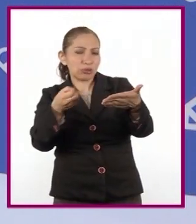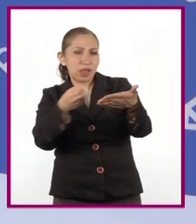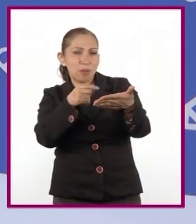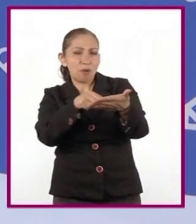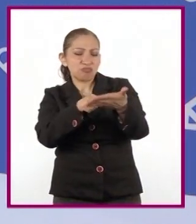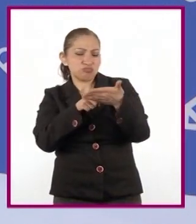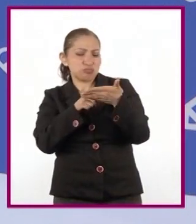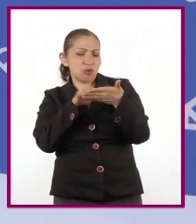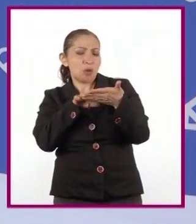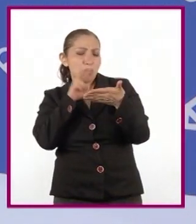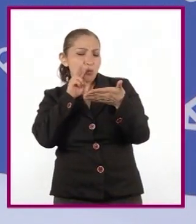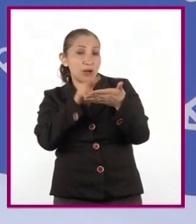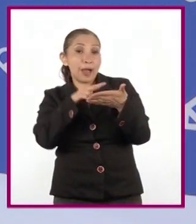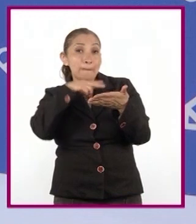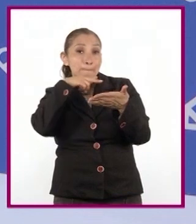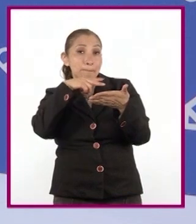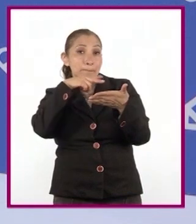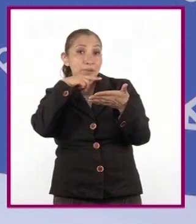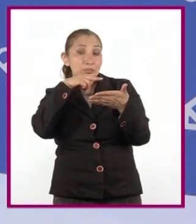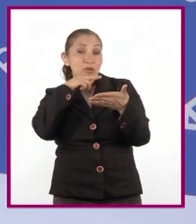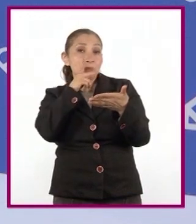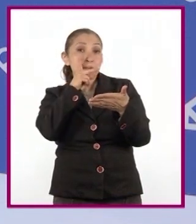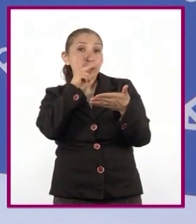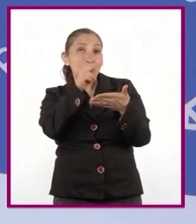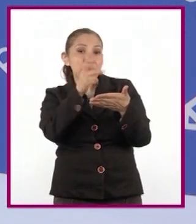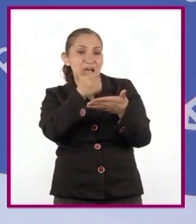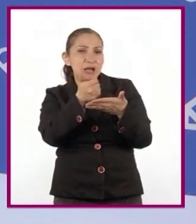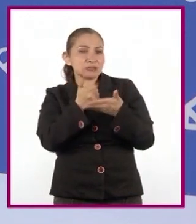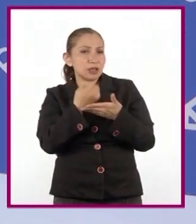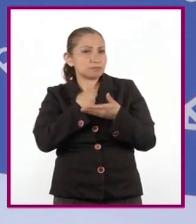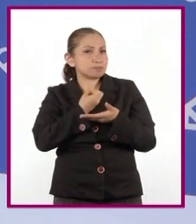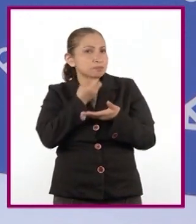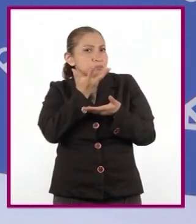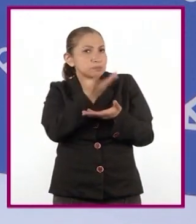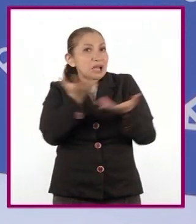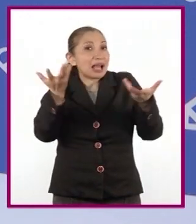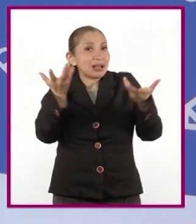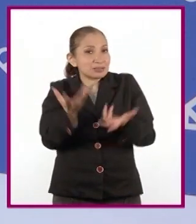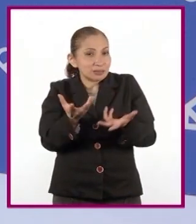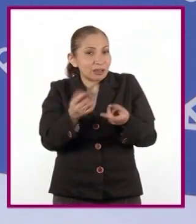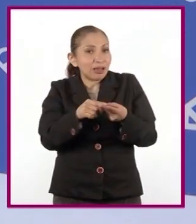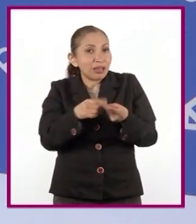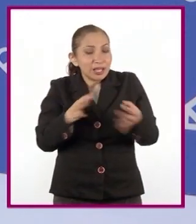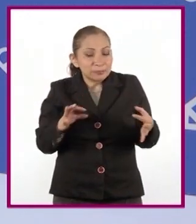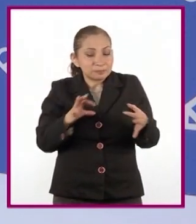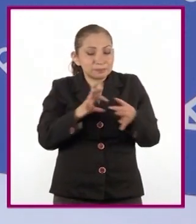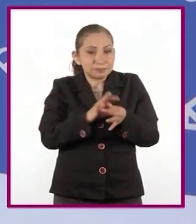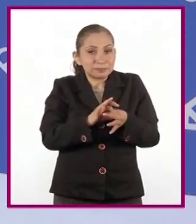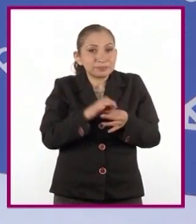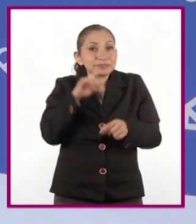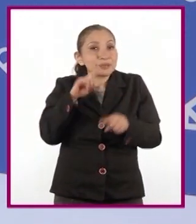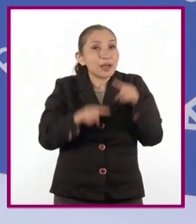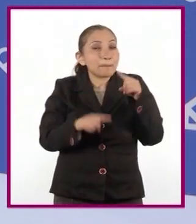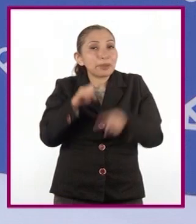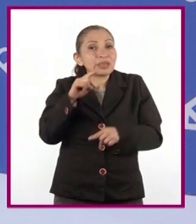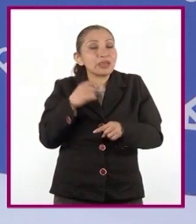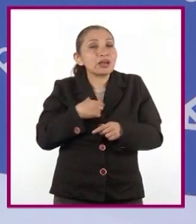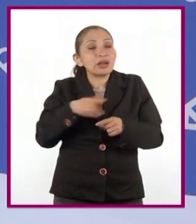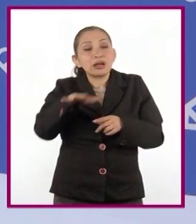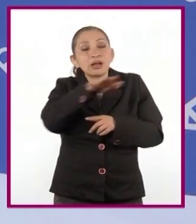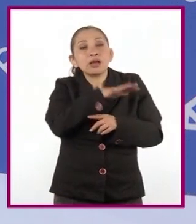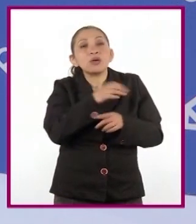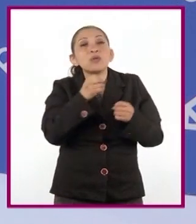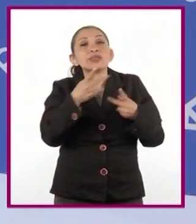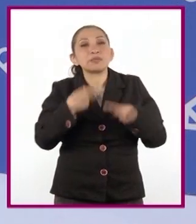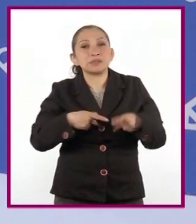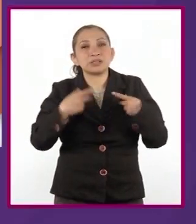escribe. El verbo es una palabra que nos ayuda a expresar acciones y se conjuga de acuerdo con el número y